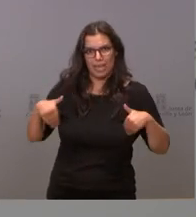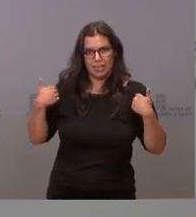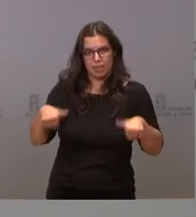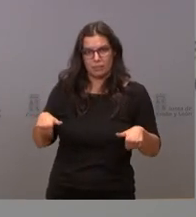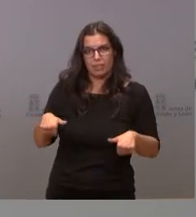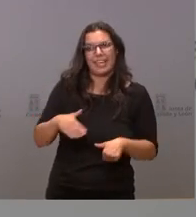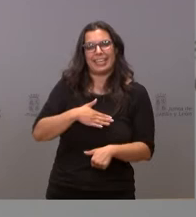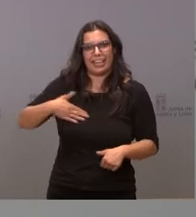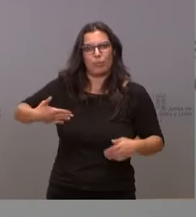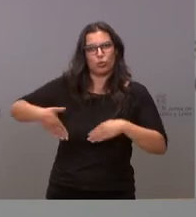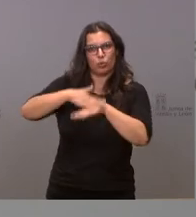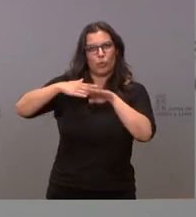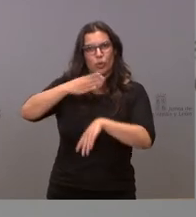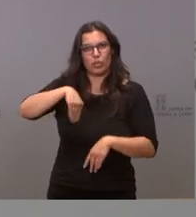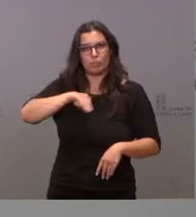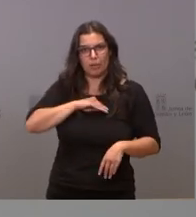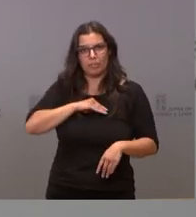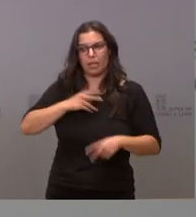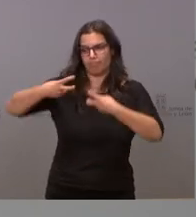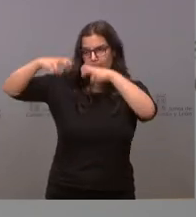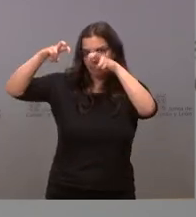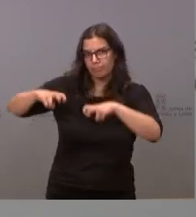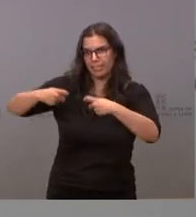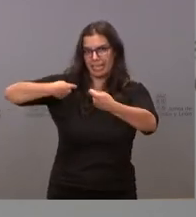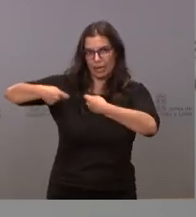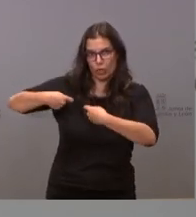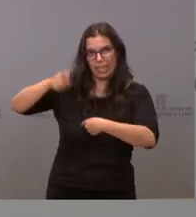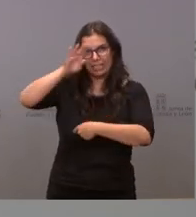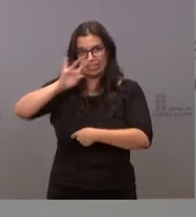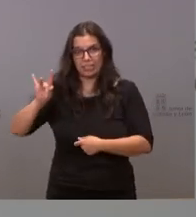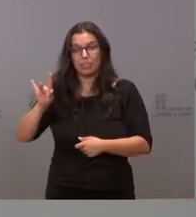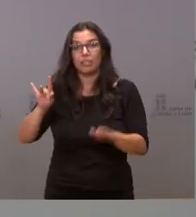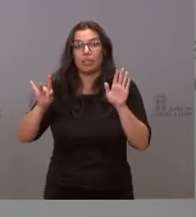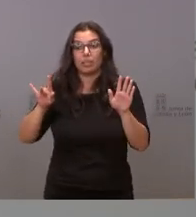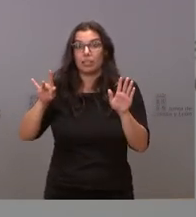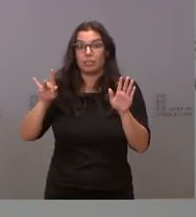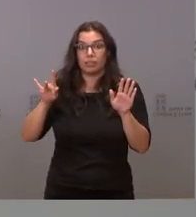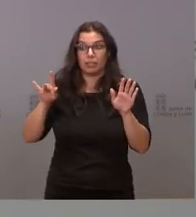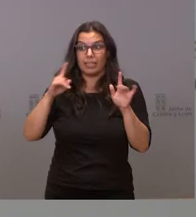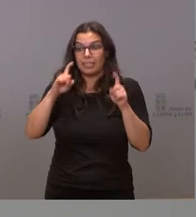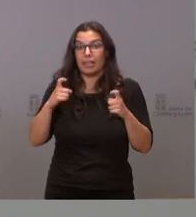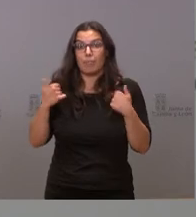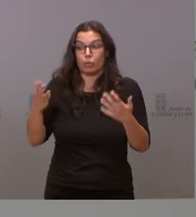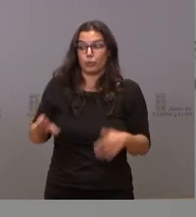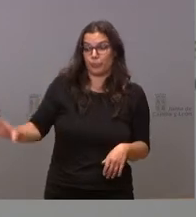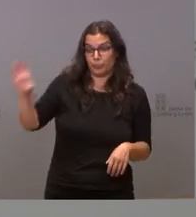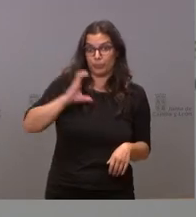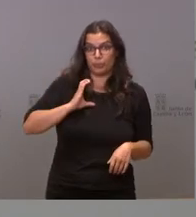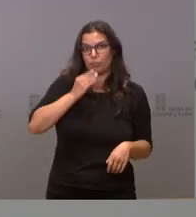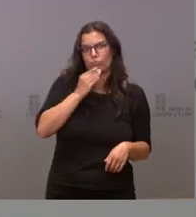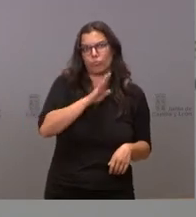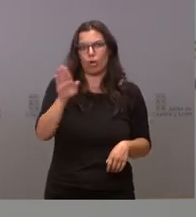queremos que el gobierno de España se siente con nosotros a negociar y que cuando cuanto antes recibamos ese dinero,